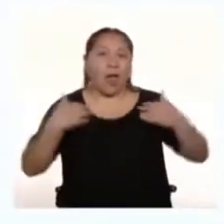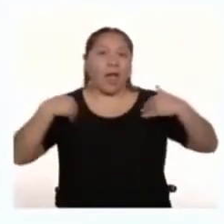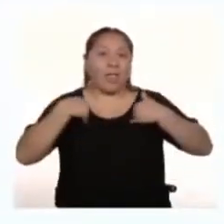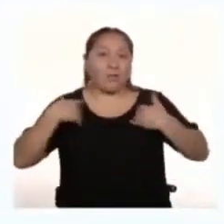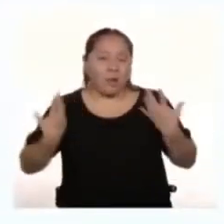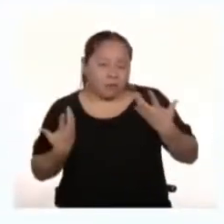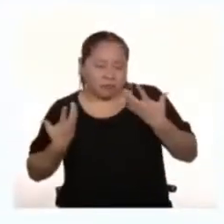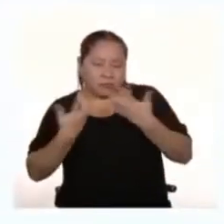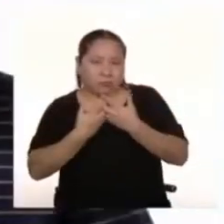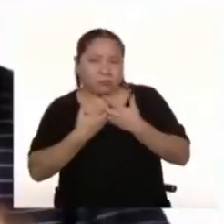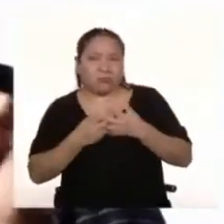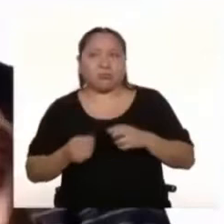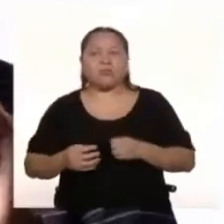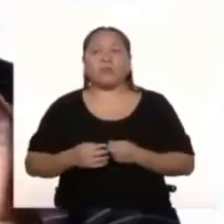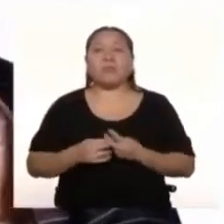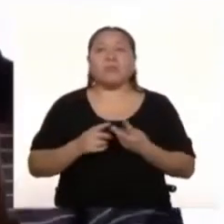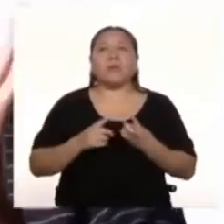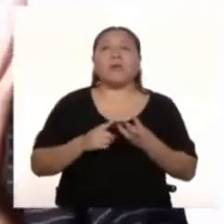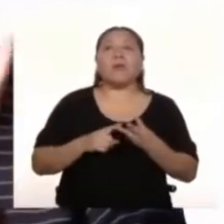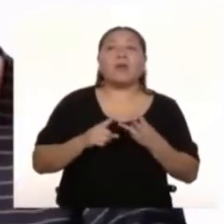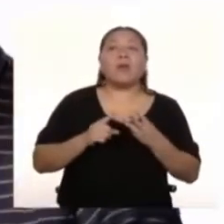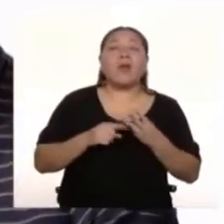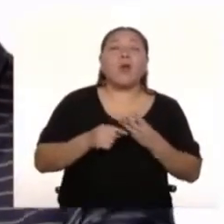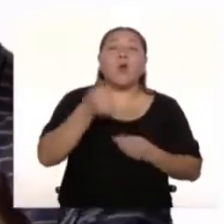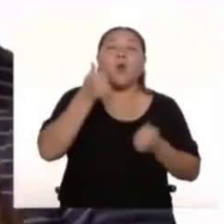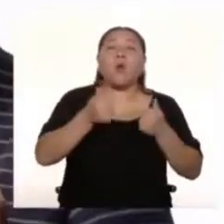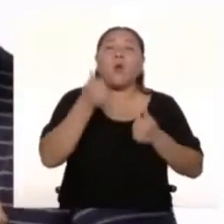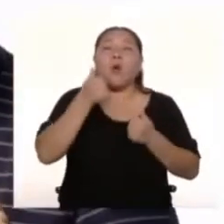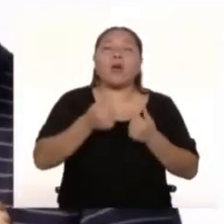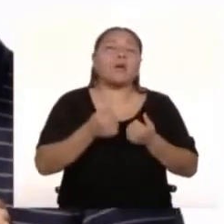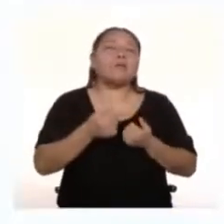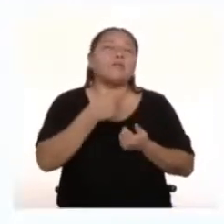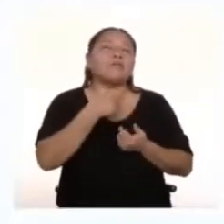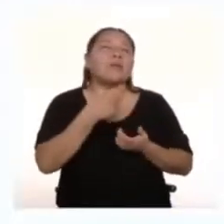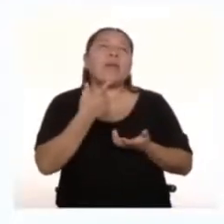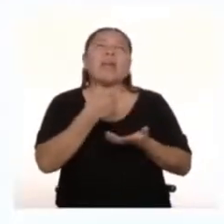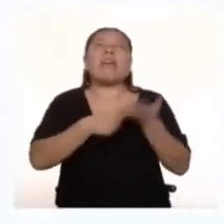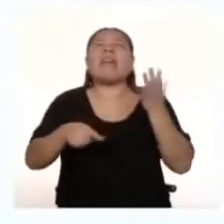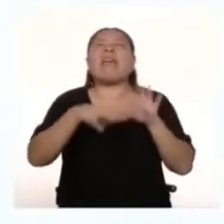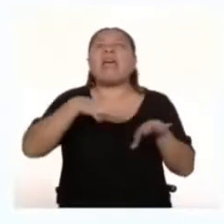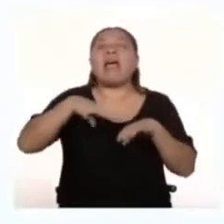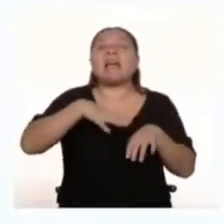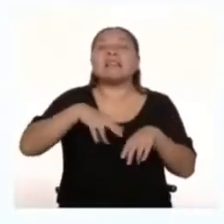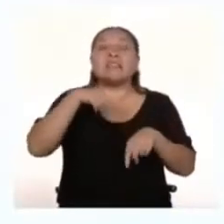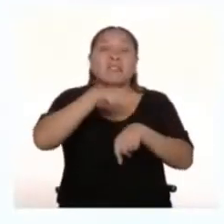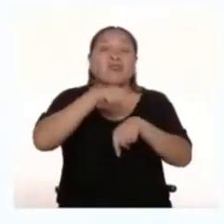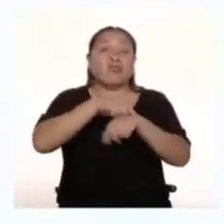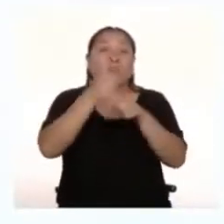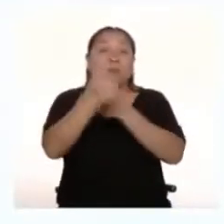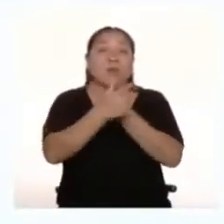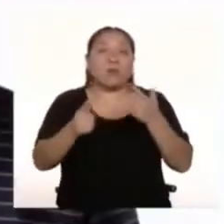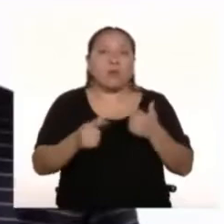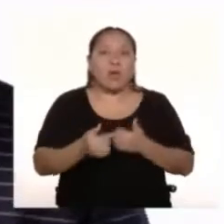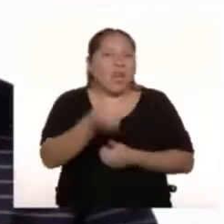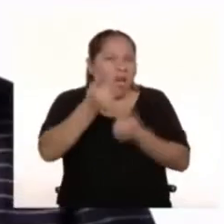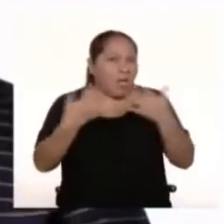identificas? ¿Cuál es tu pasatiempo? ¿Qué es lo que te asusta?